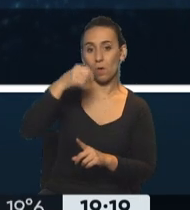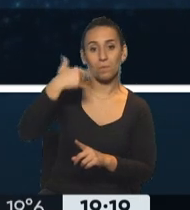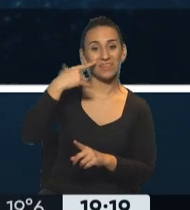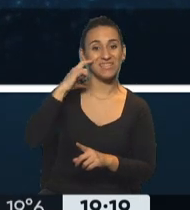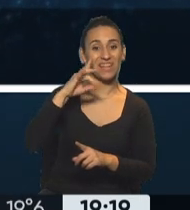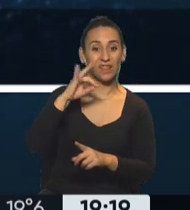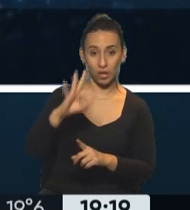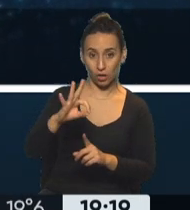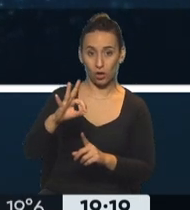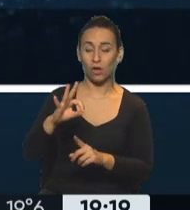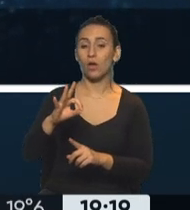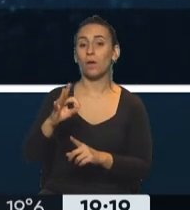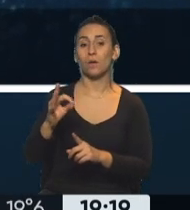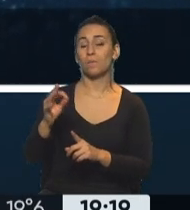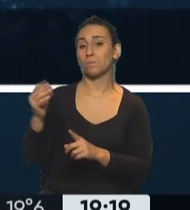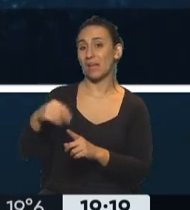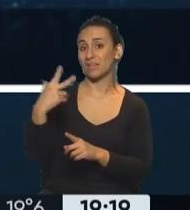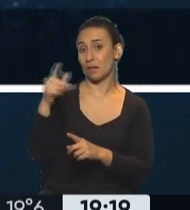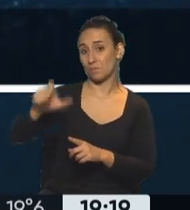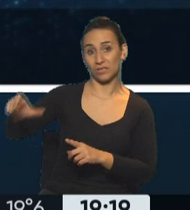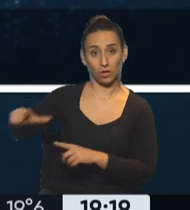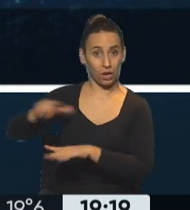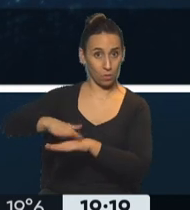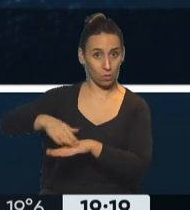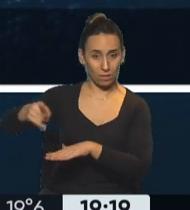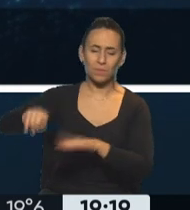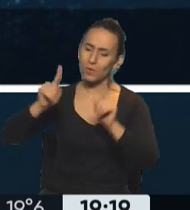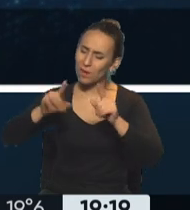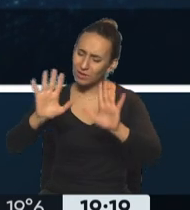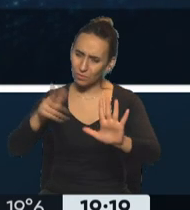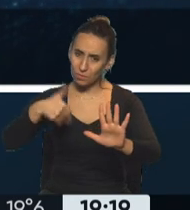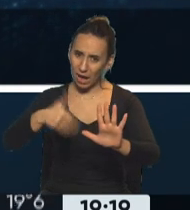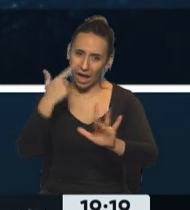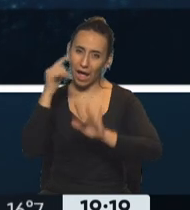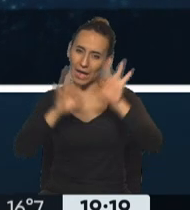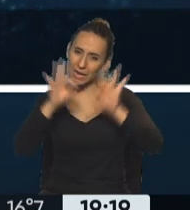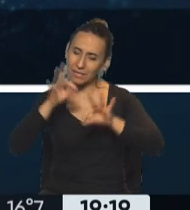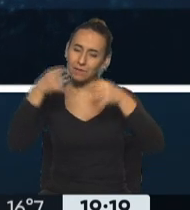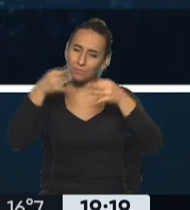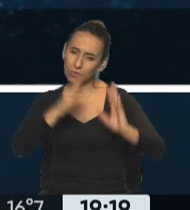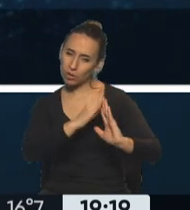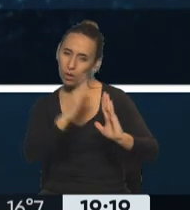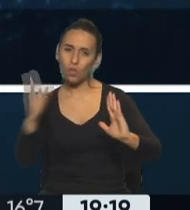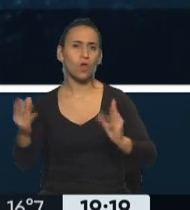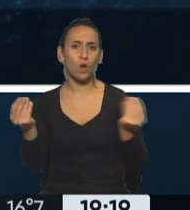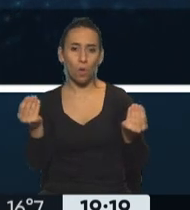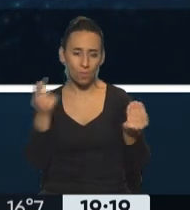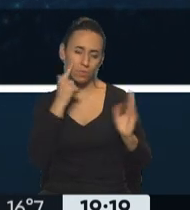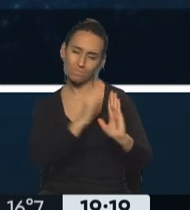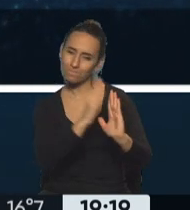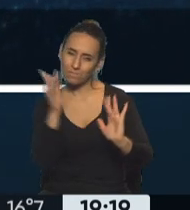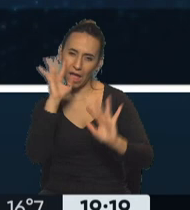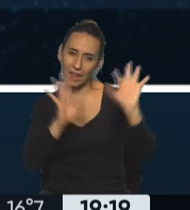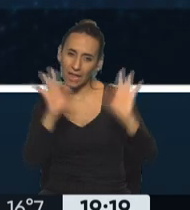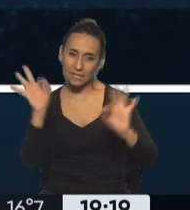con la intervención de otros tres sujetos pero reitero voy a analizar la calificación en el desarrollo de la mañana lo que